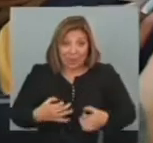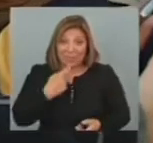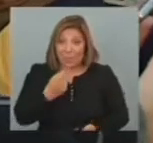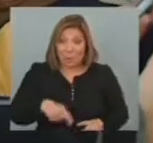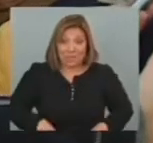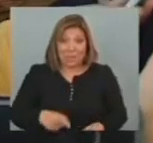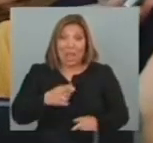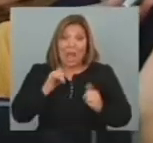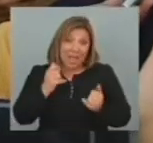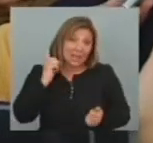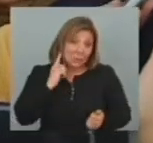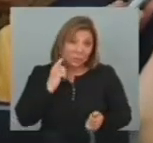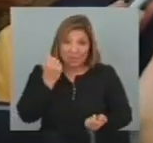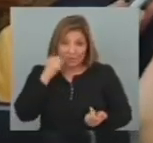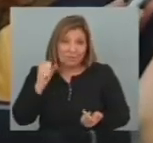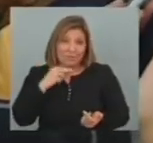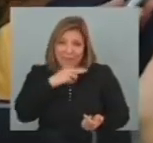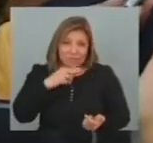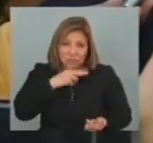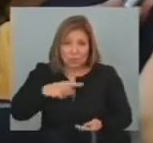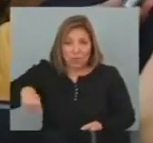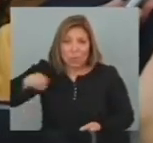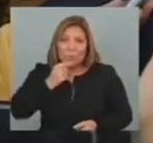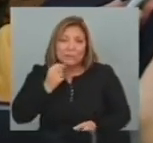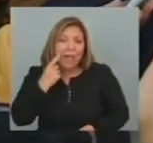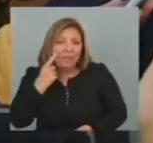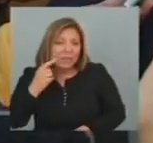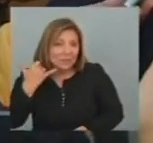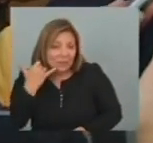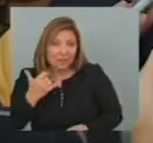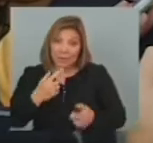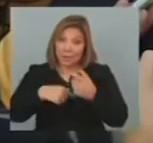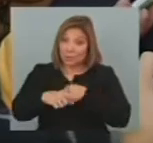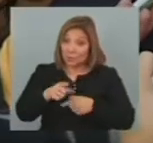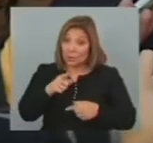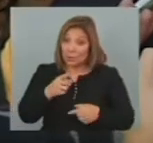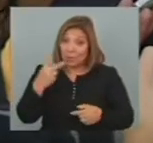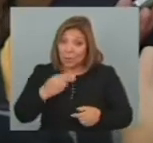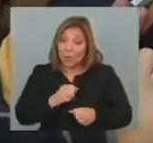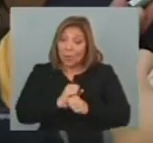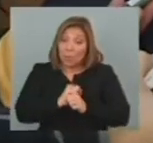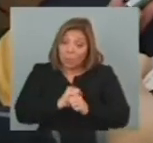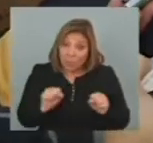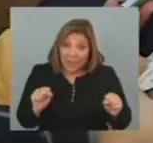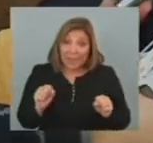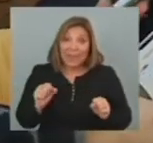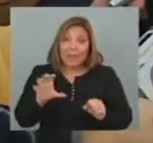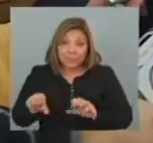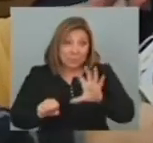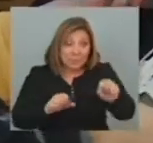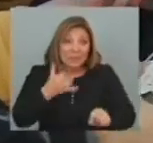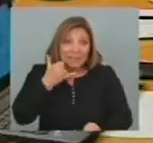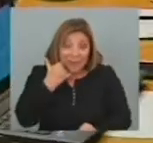ejemplo Que han habido Escuchas ilegales Realizadas por policías Porque el ministro Ha dicho Que eventualmente Privados Pueden hacer Este tipo De interceptaciones